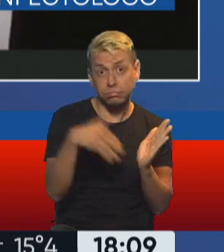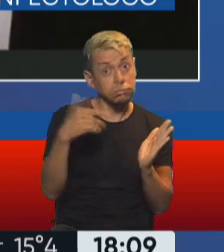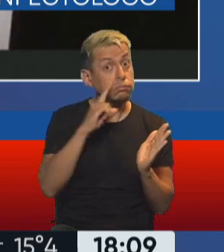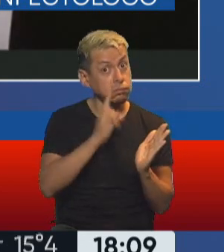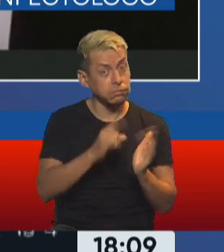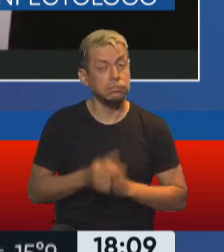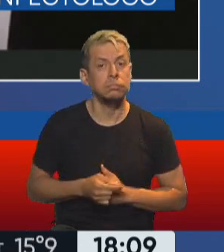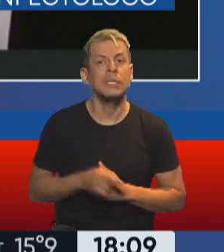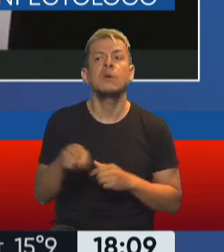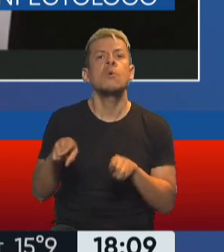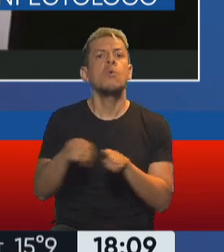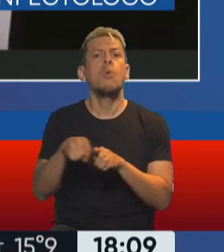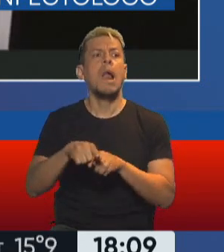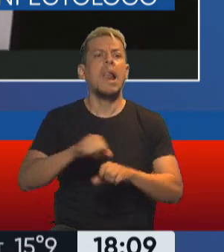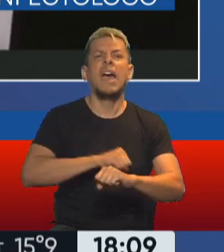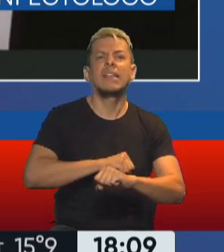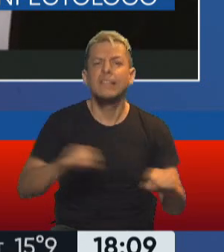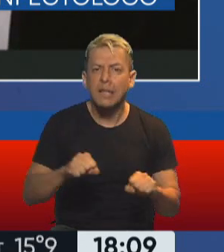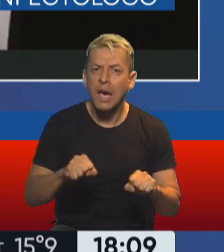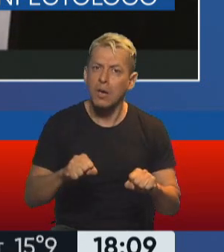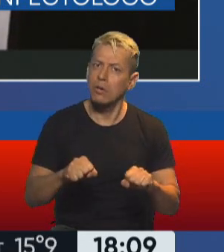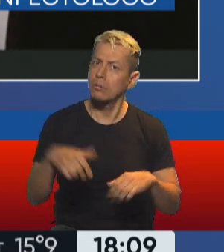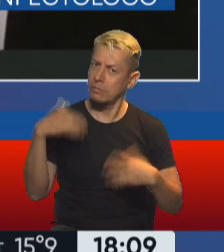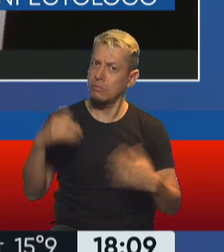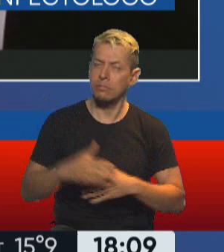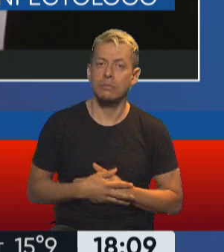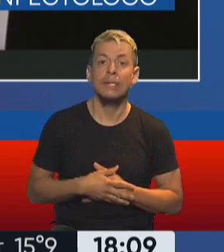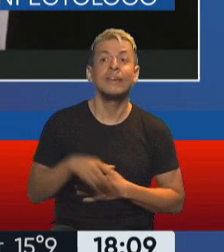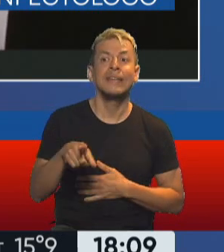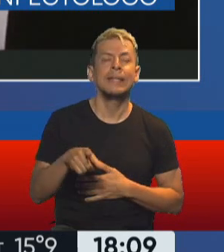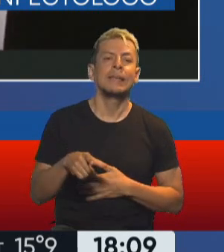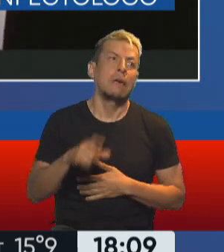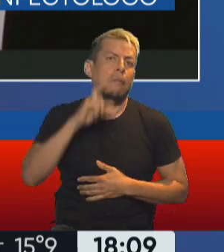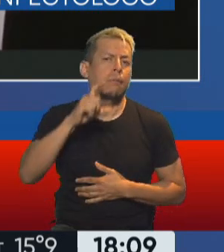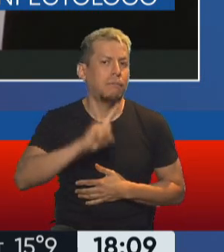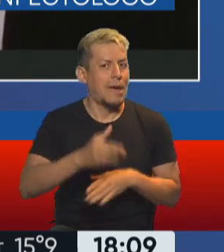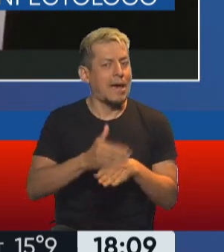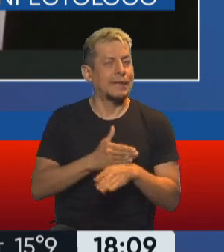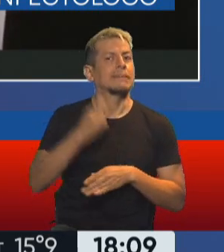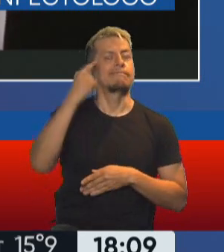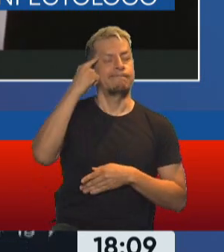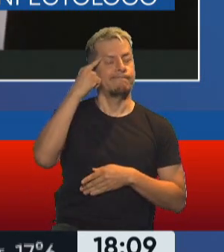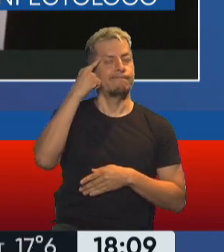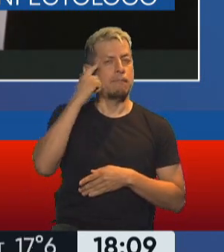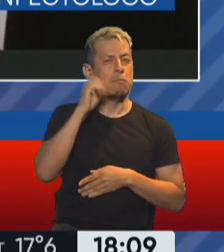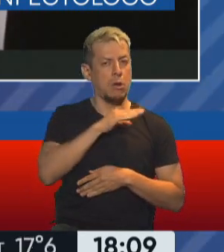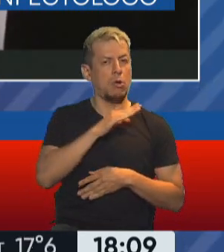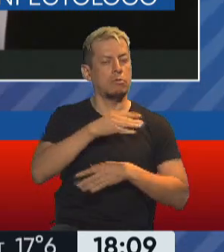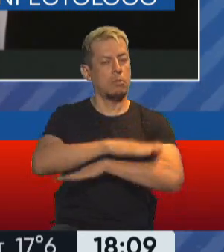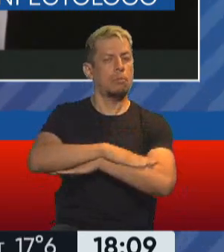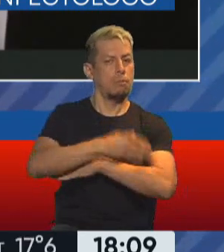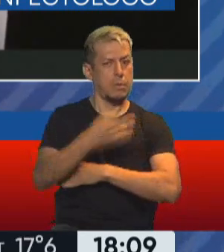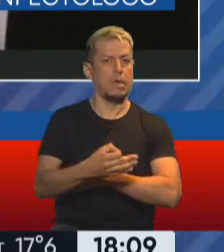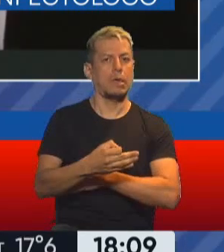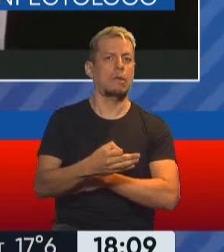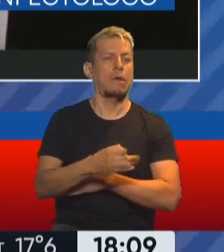atentado, esto es como terrorismo sanitario. Entonces, lo van a pensar muchas veces antes de tomar cualquier actitud que no vaya en